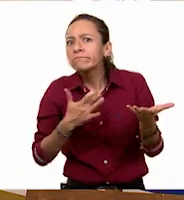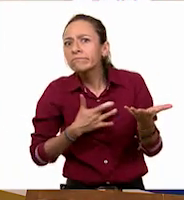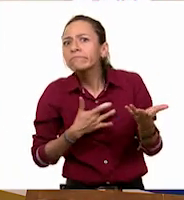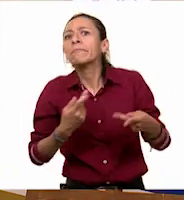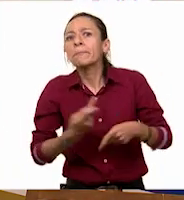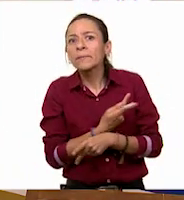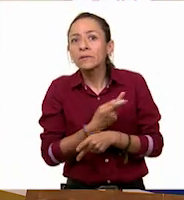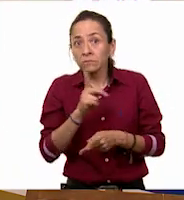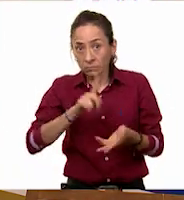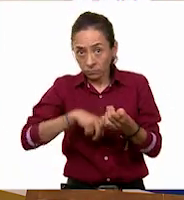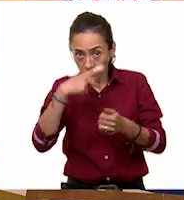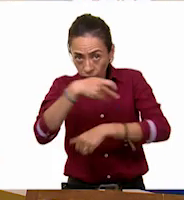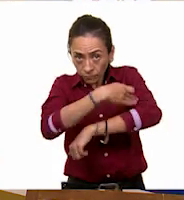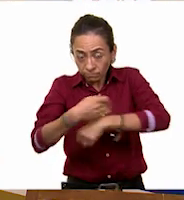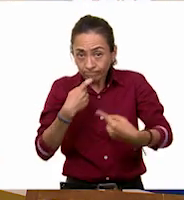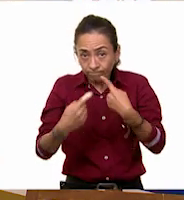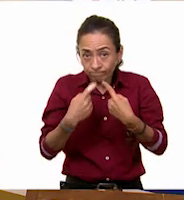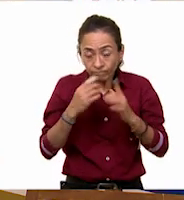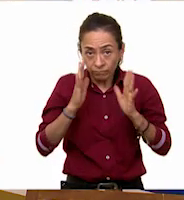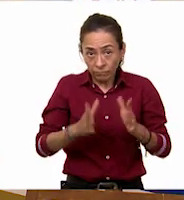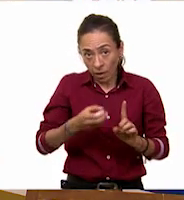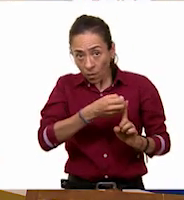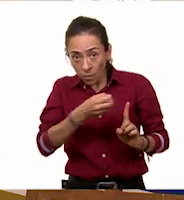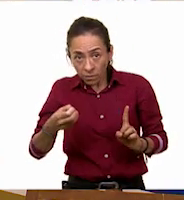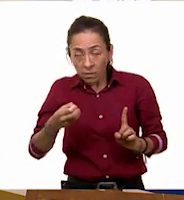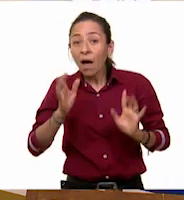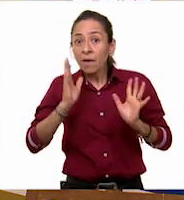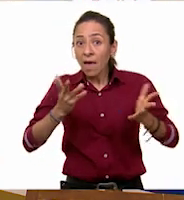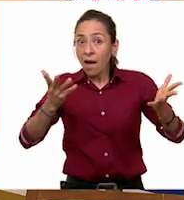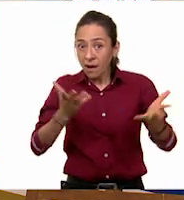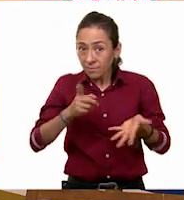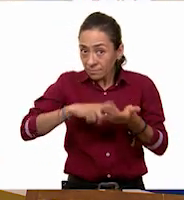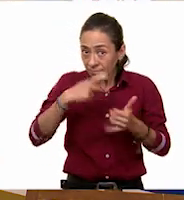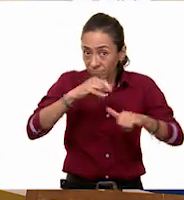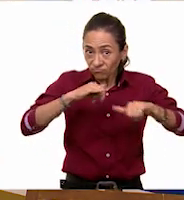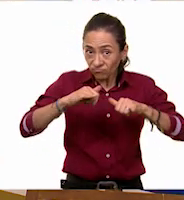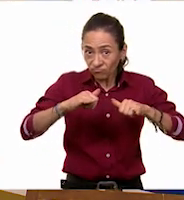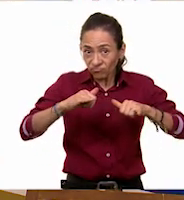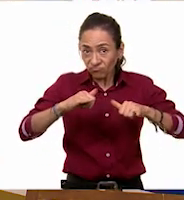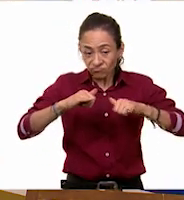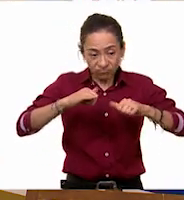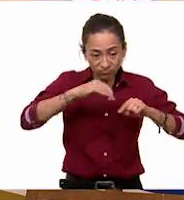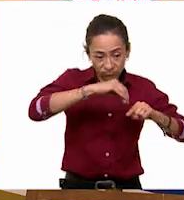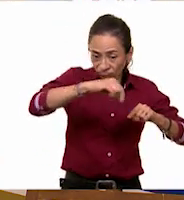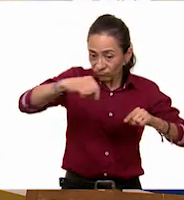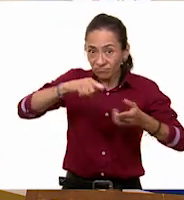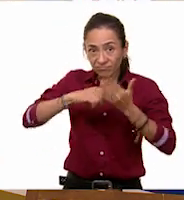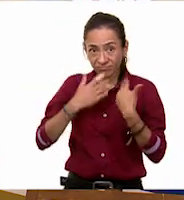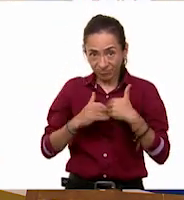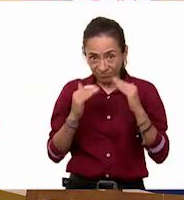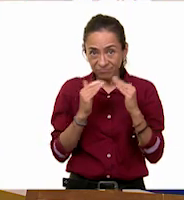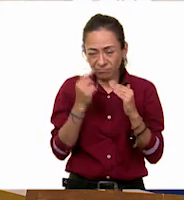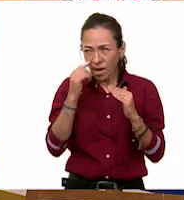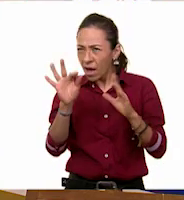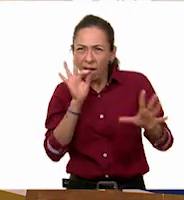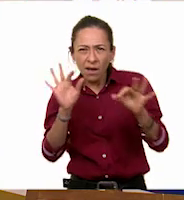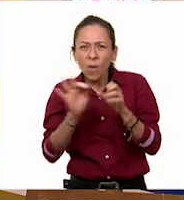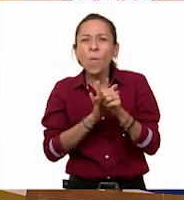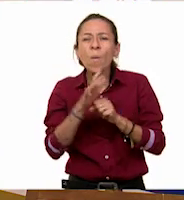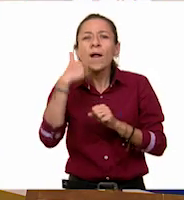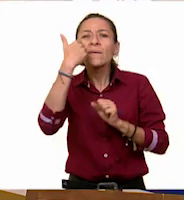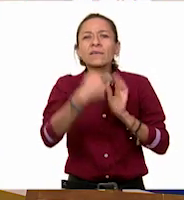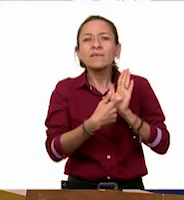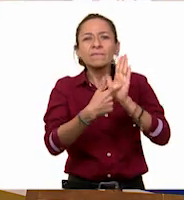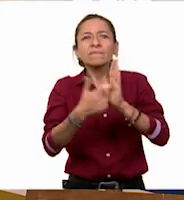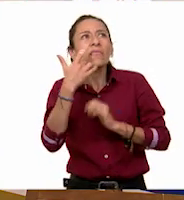el croquis en su casa? ¿Ya estuvieron observando qué objetos quieren exponer? Estoy seguro que durante esta